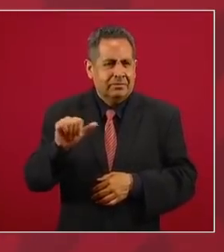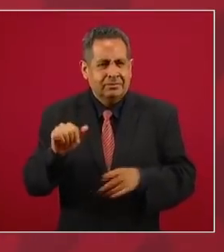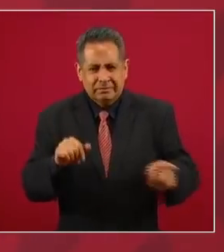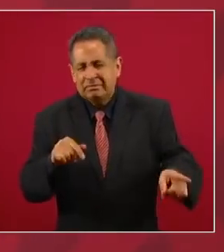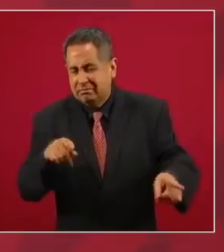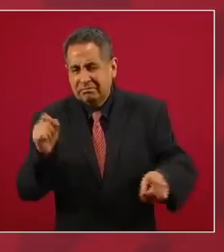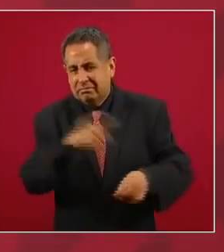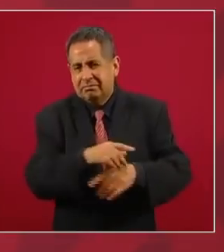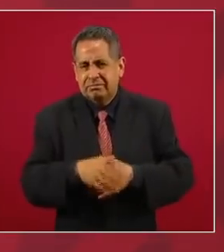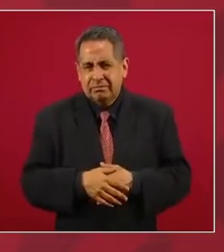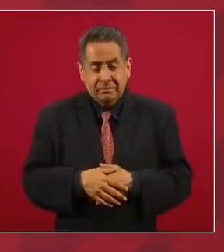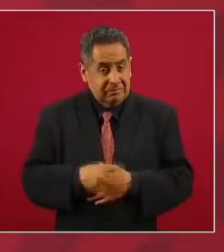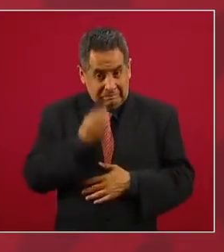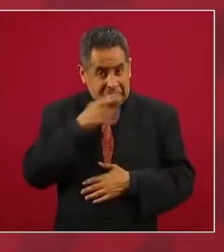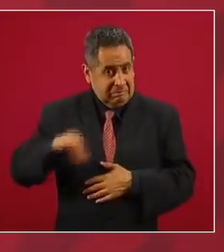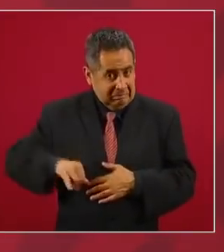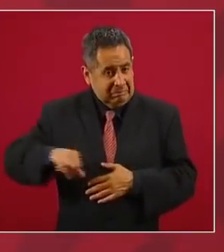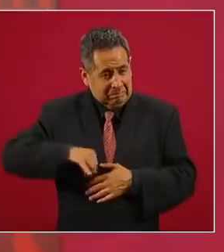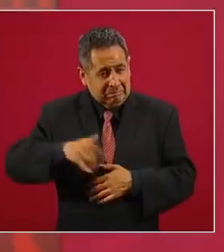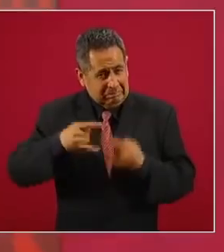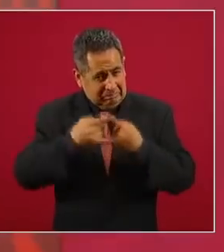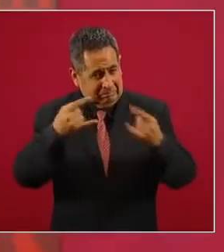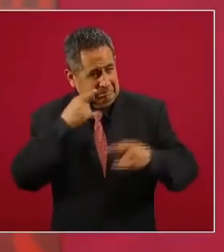¿Qué es interesante todo esto?